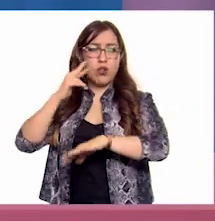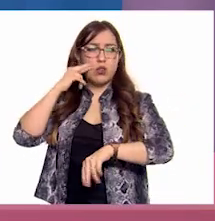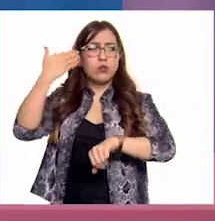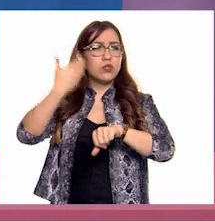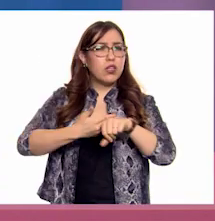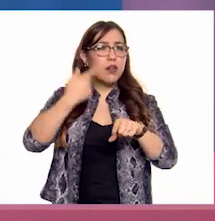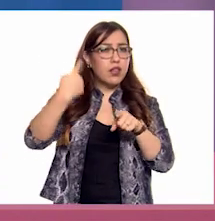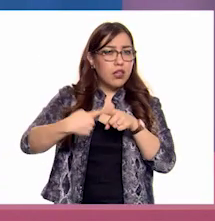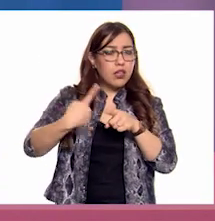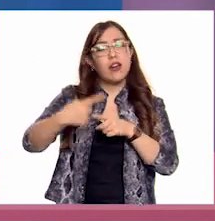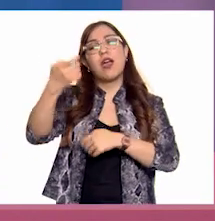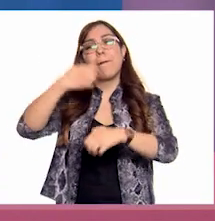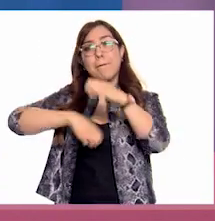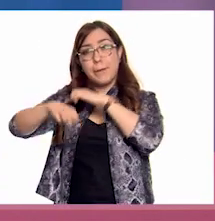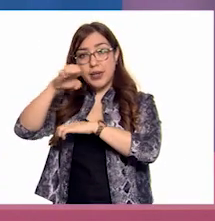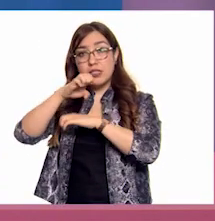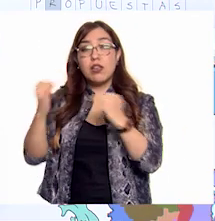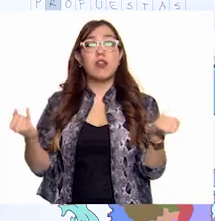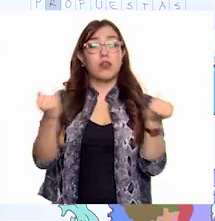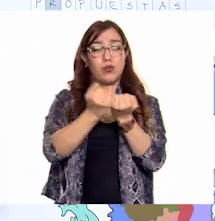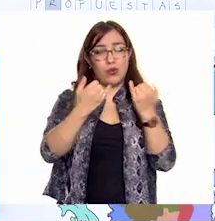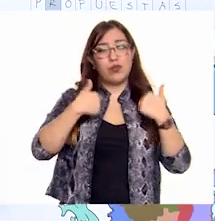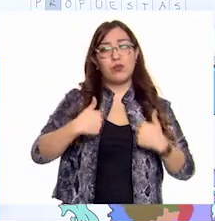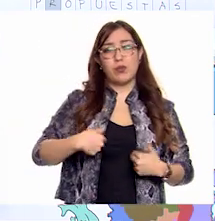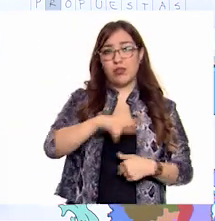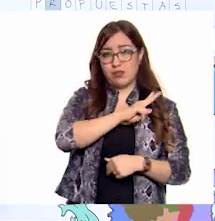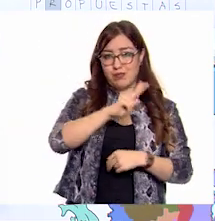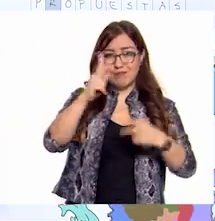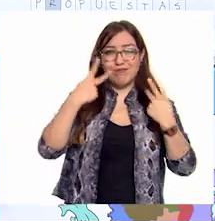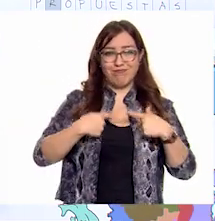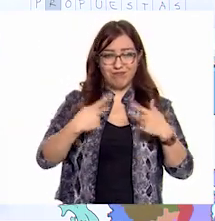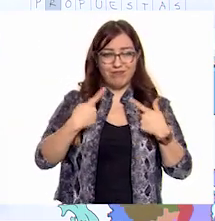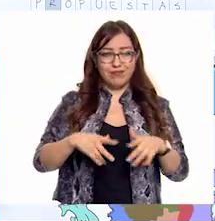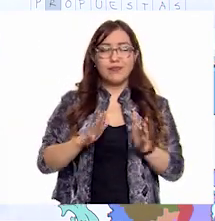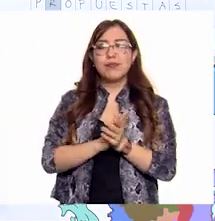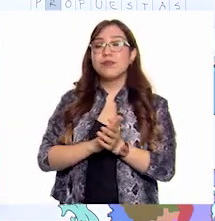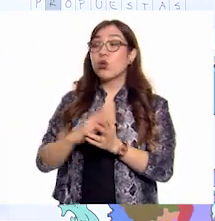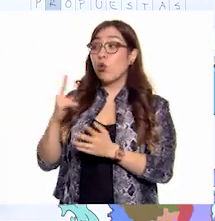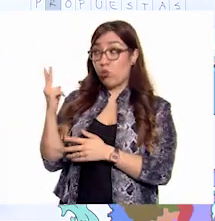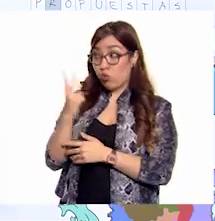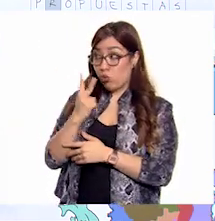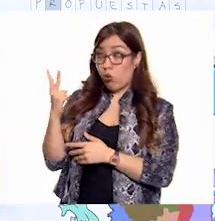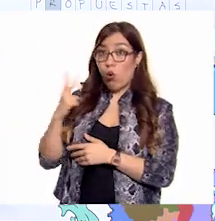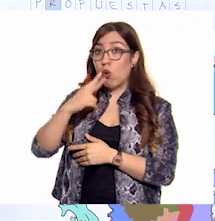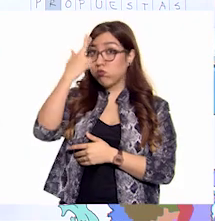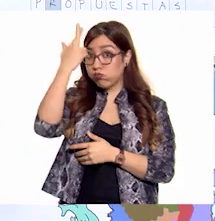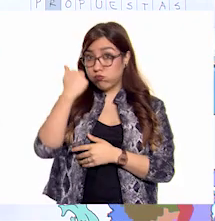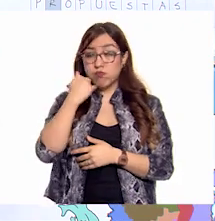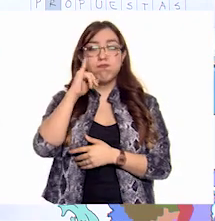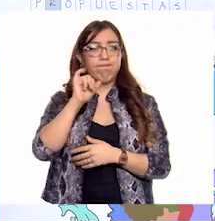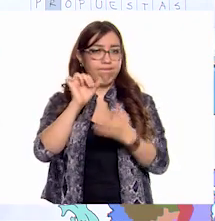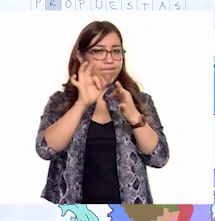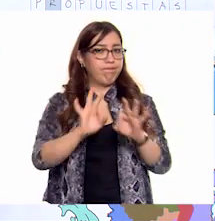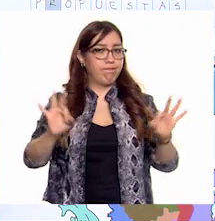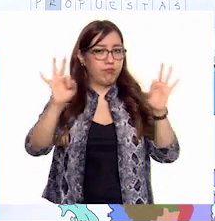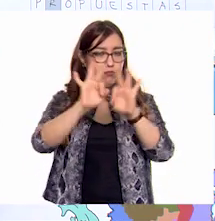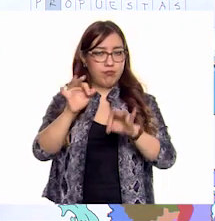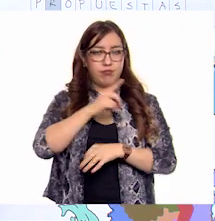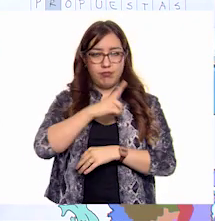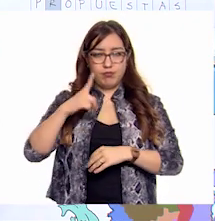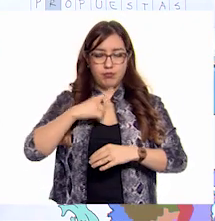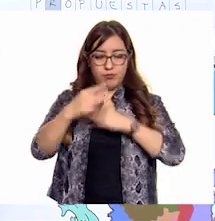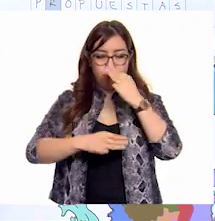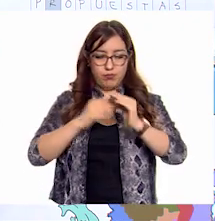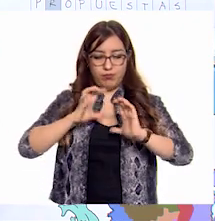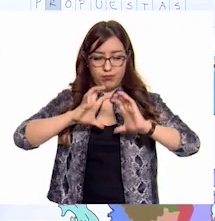las empresas y de las personas también. Juan Carlos, Ale, considero que ambas posturas son muy importantes y necesarias para el cuidado